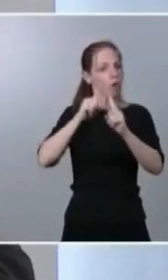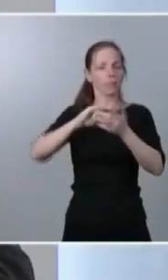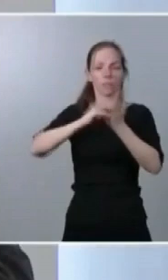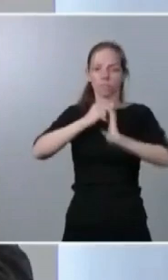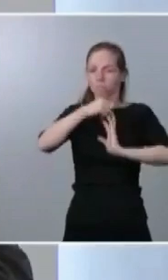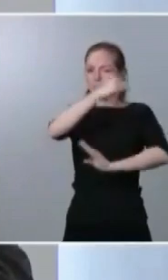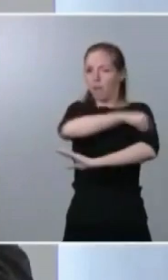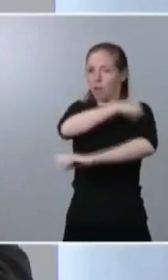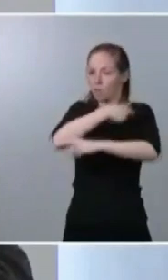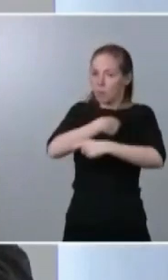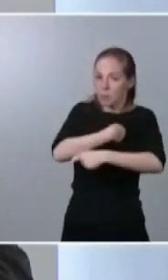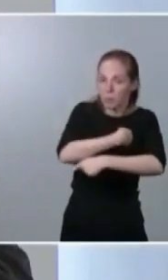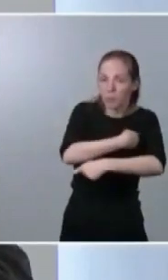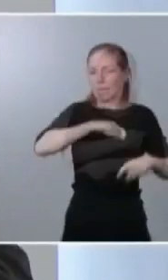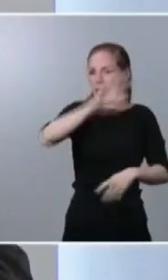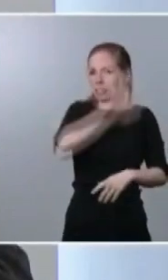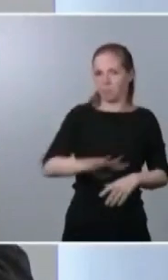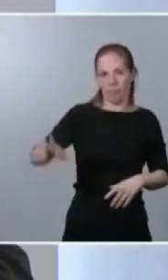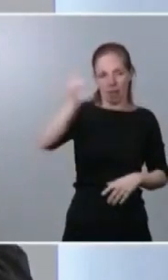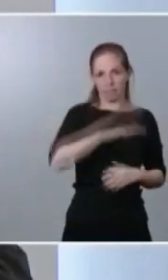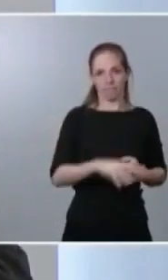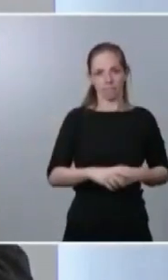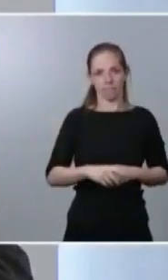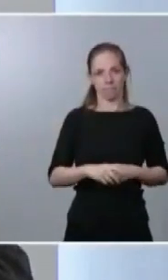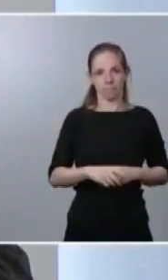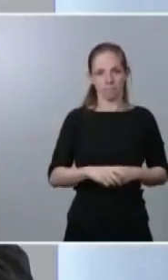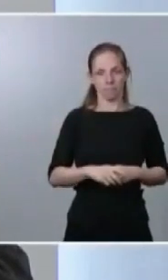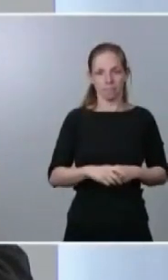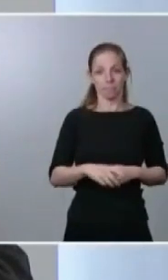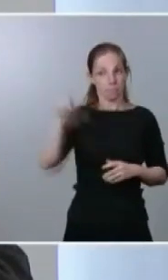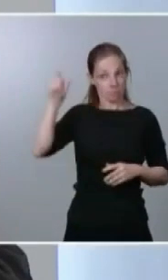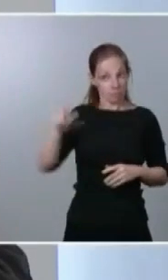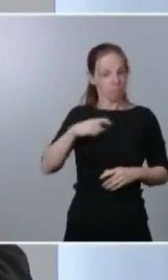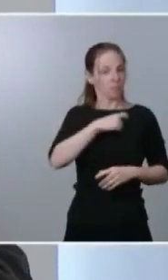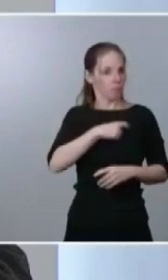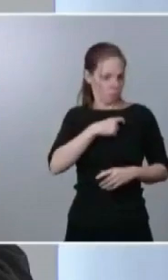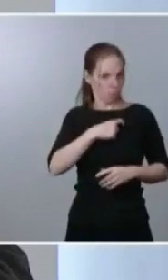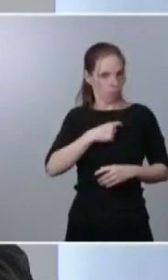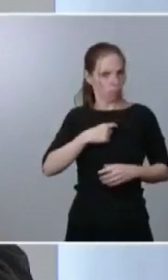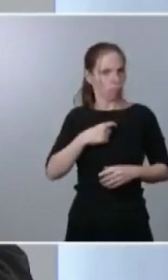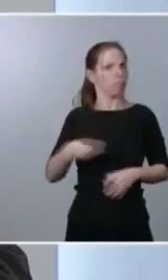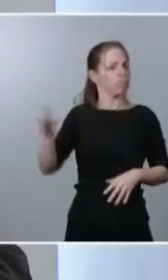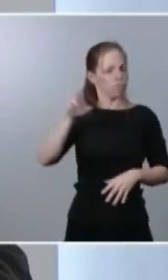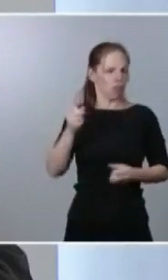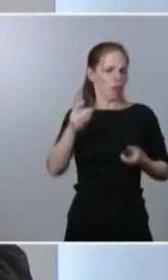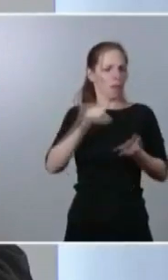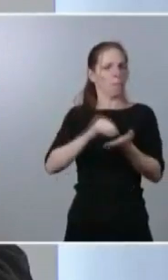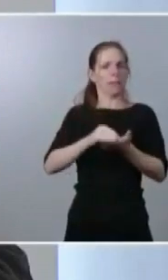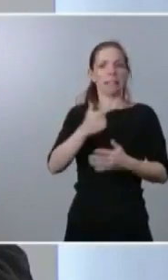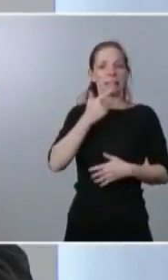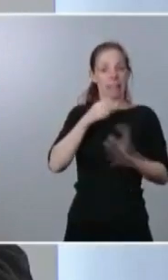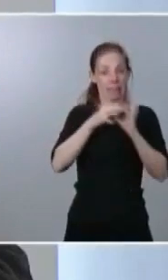todas las partes de España. Ha insistido en que todos los Estados miembros dispondremos de vacunas al mismo tiempo.